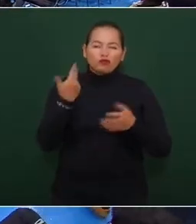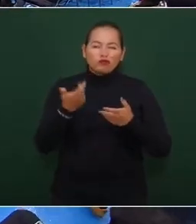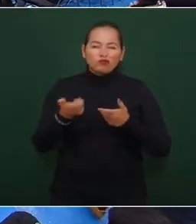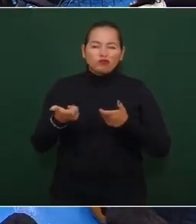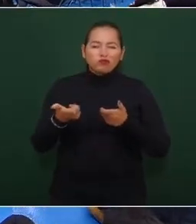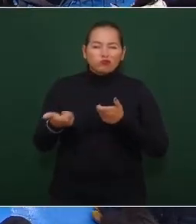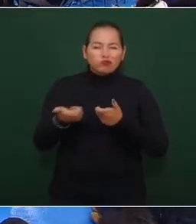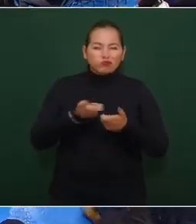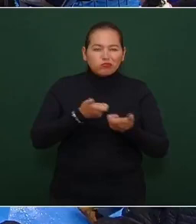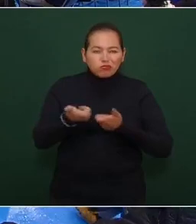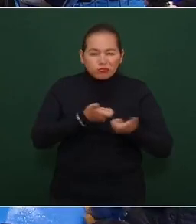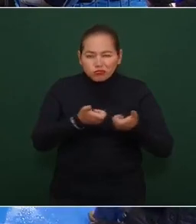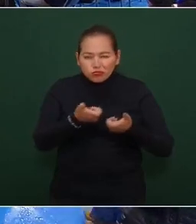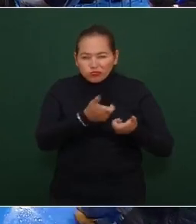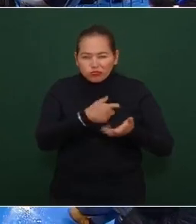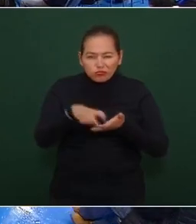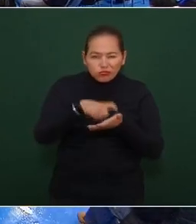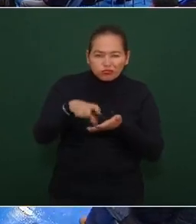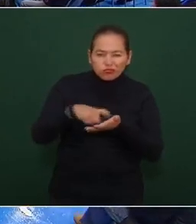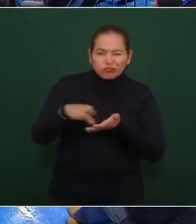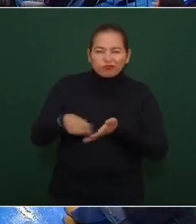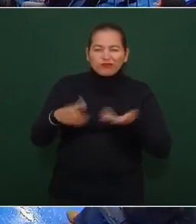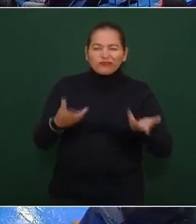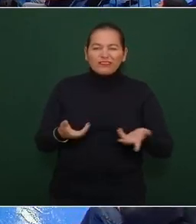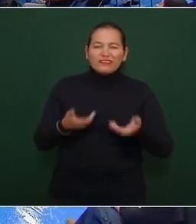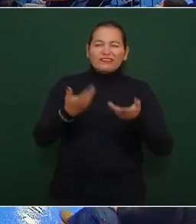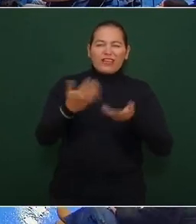en redes sociales